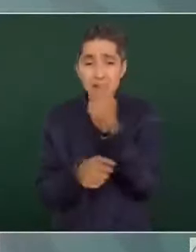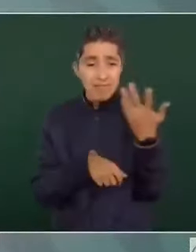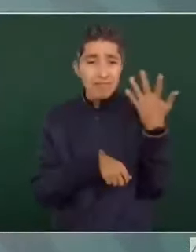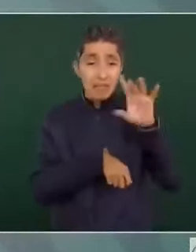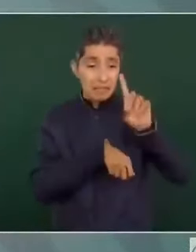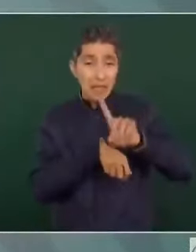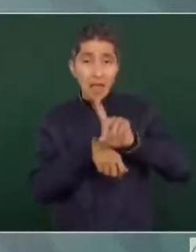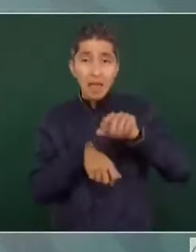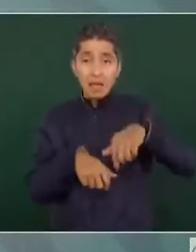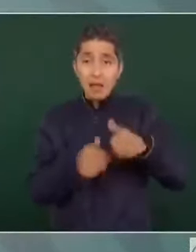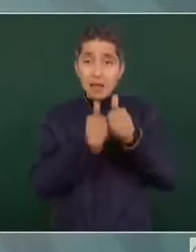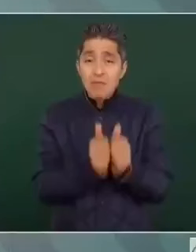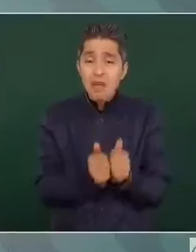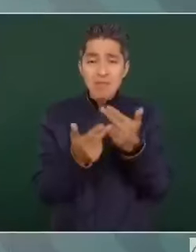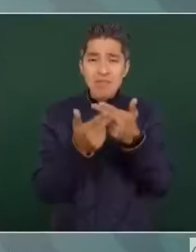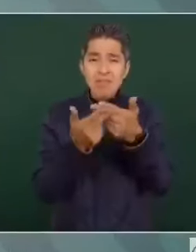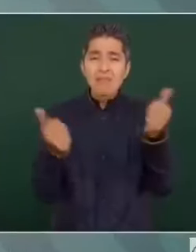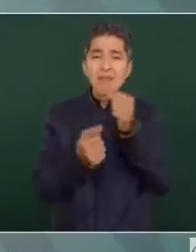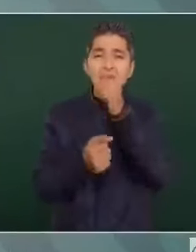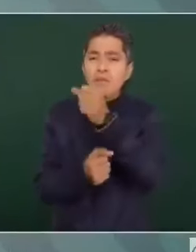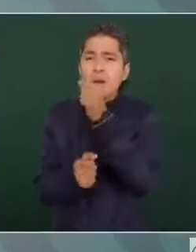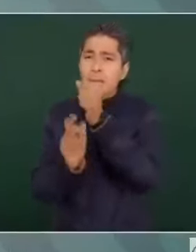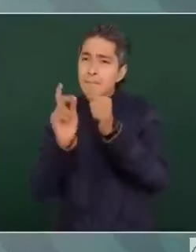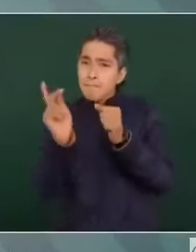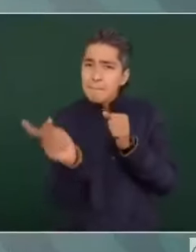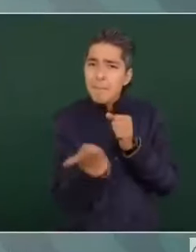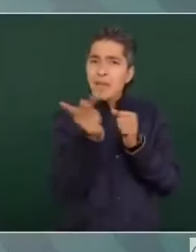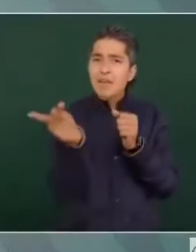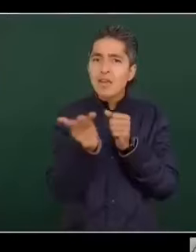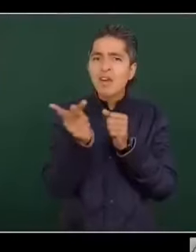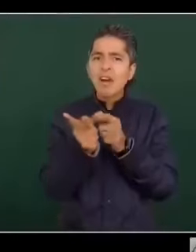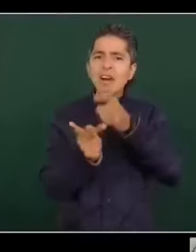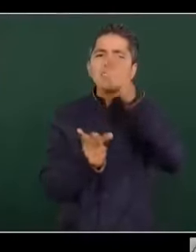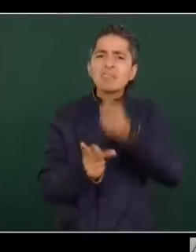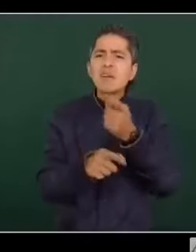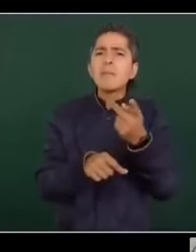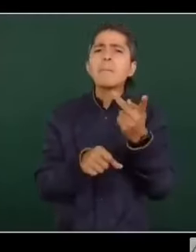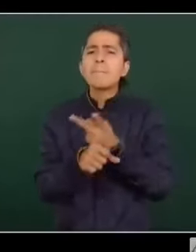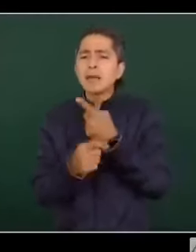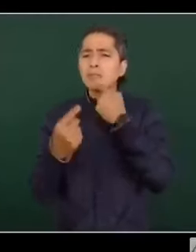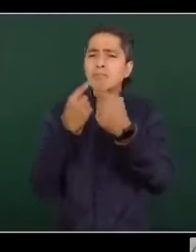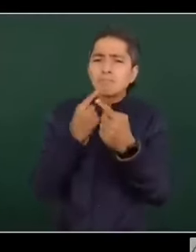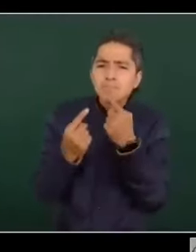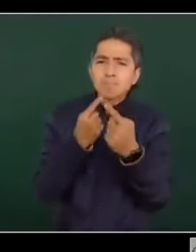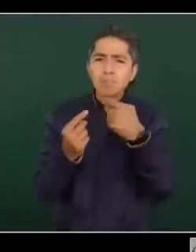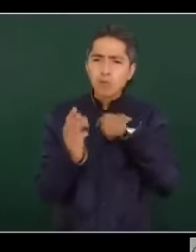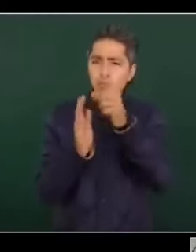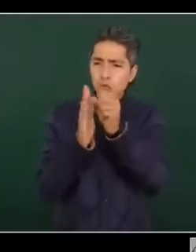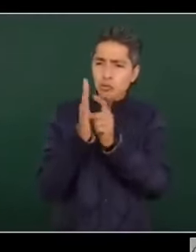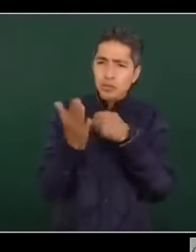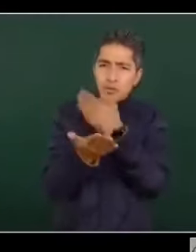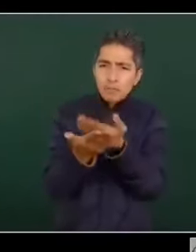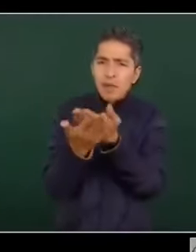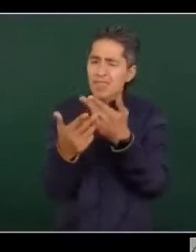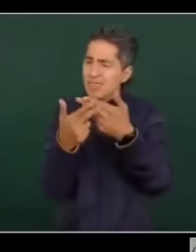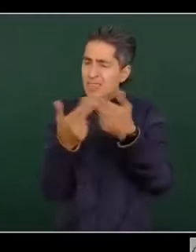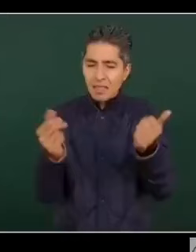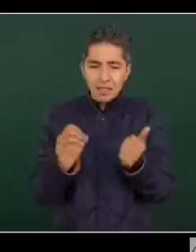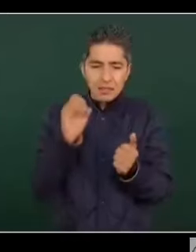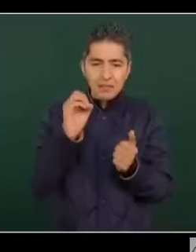días que llevamos aquí, ningún medio le había hecho la pregunta respecto de qué pasa con el diálogo y nuestra solicitud, nadie. Ahorita